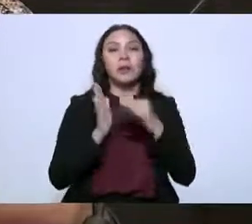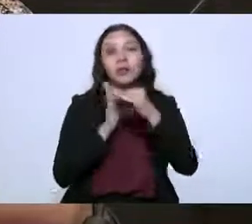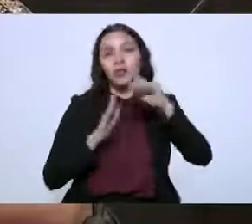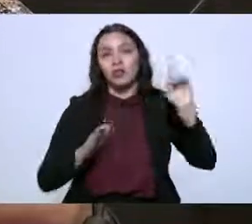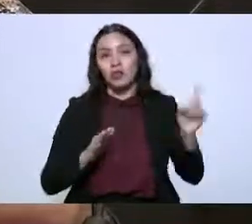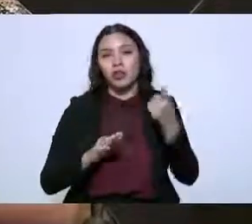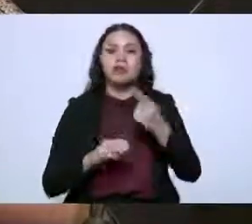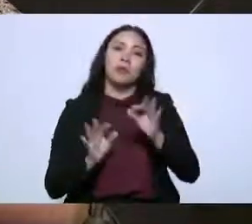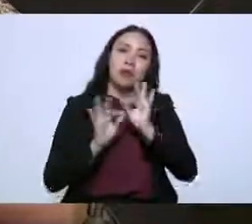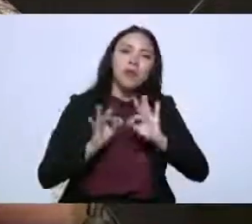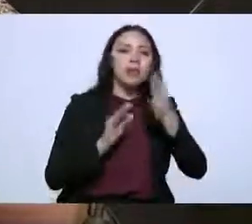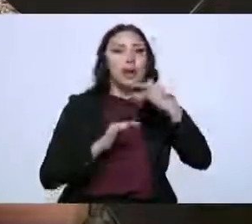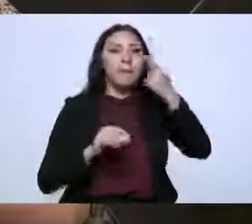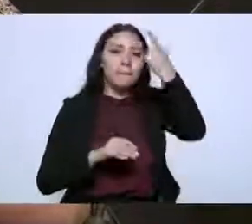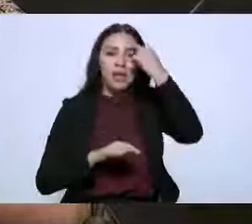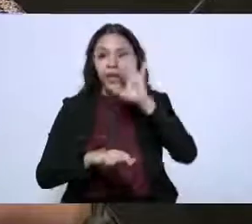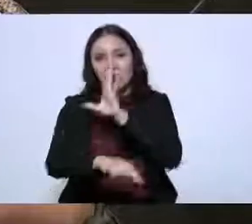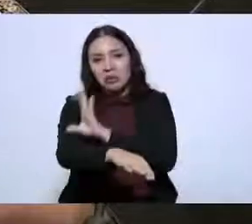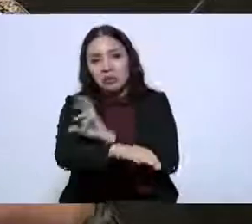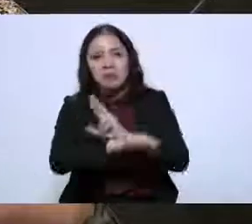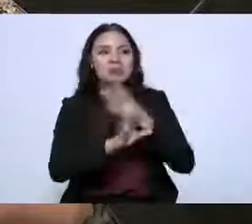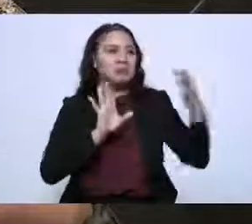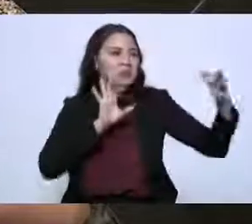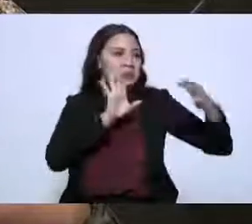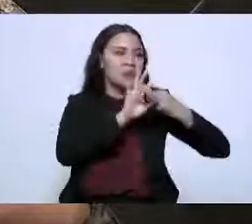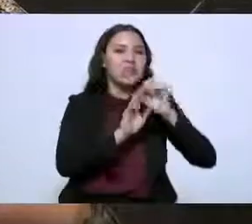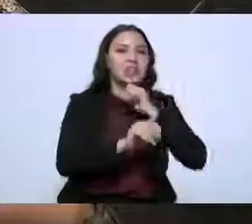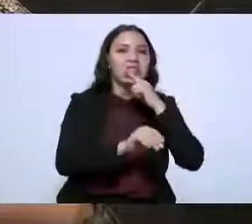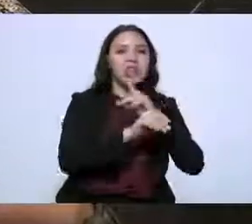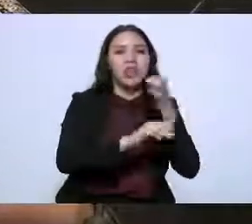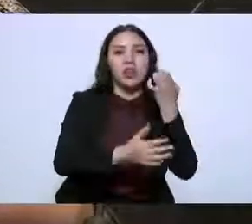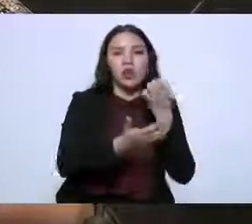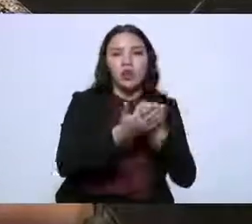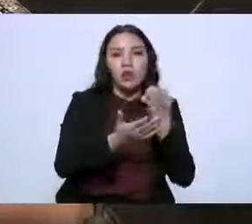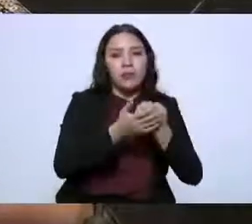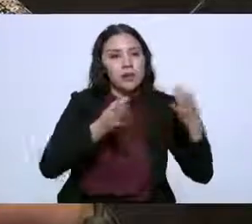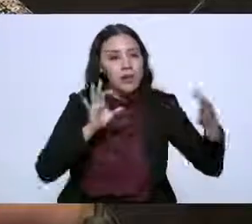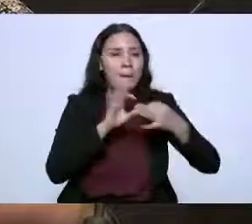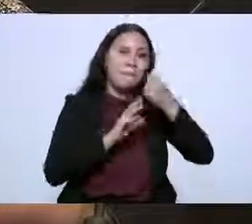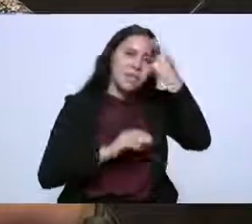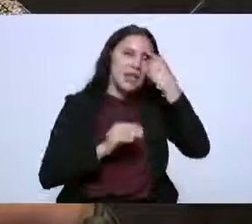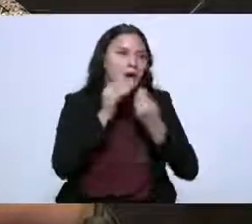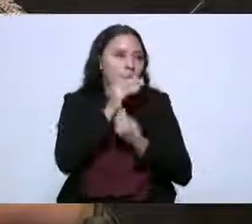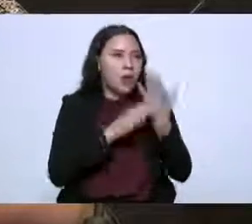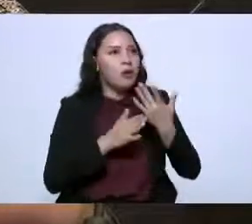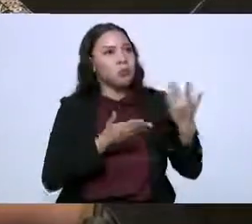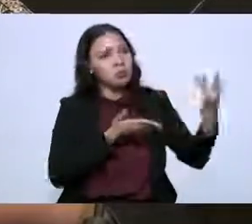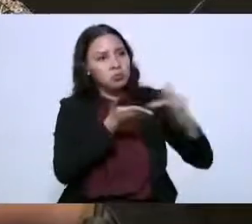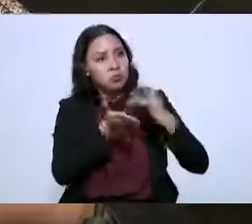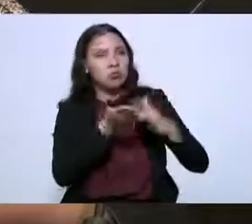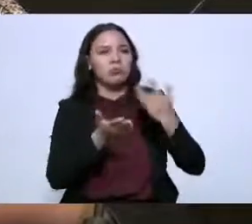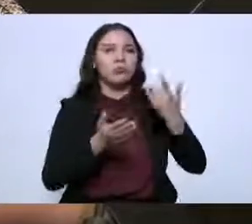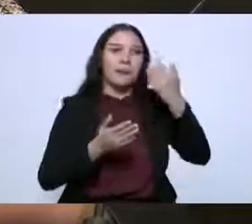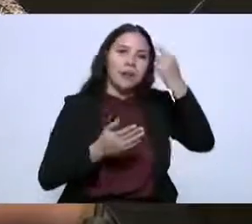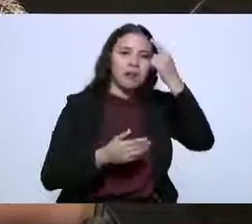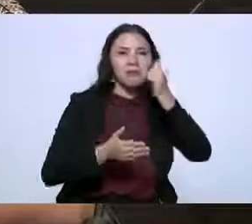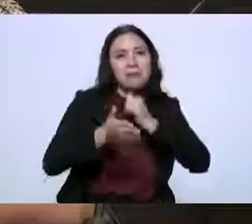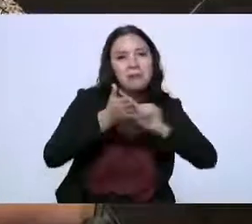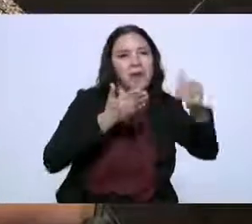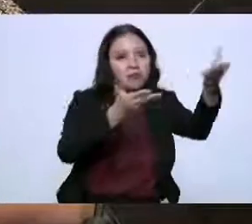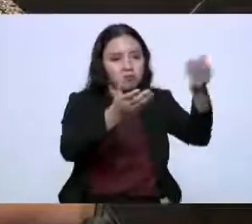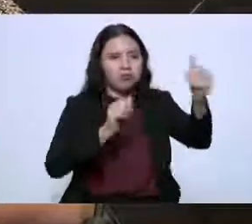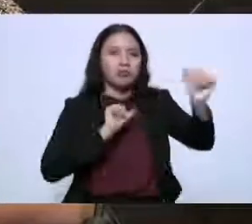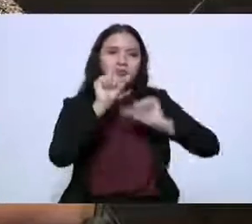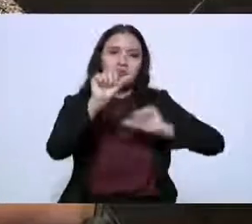es una coordinación con la Secretaría de Economía para impulsar también nuevas inversiones, fortalecer las exportaciones, la